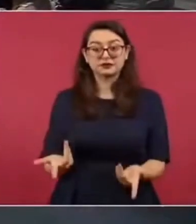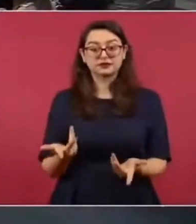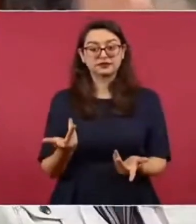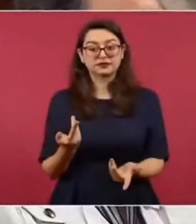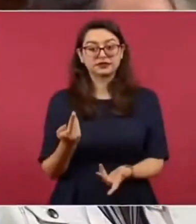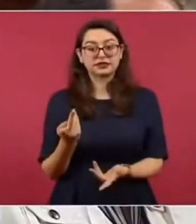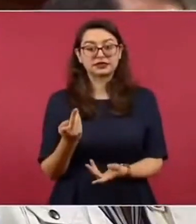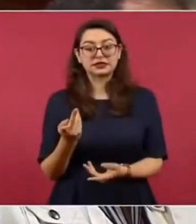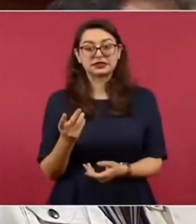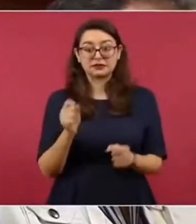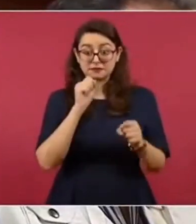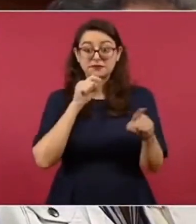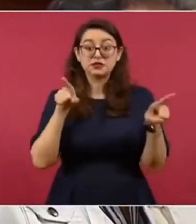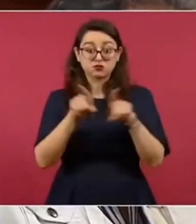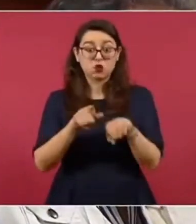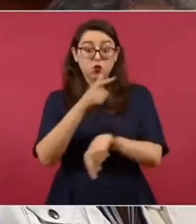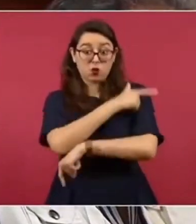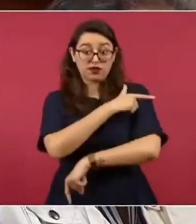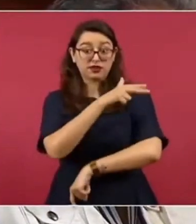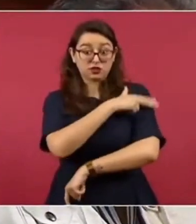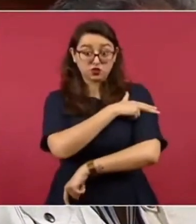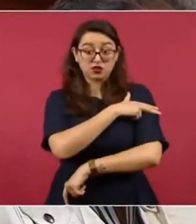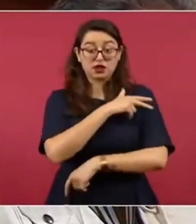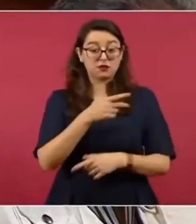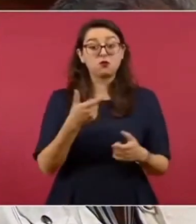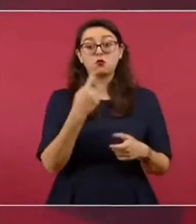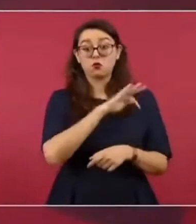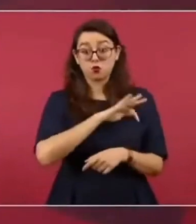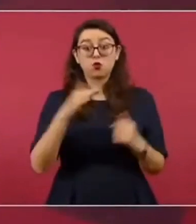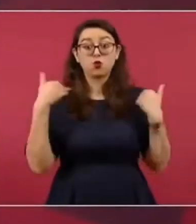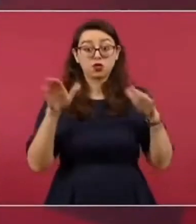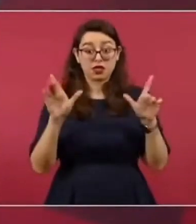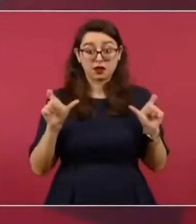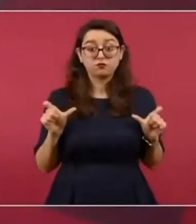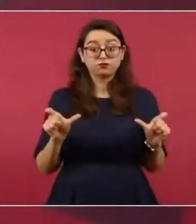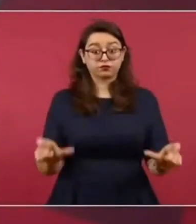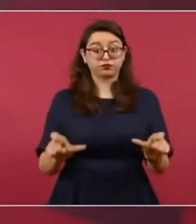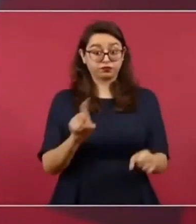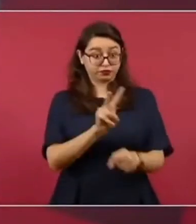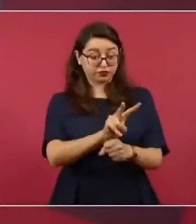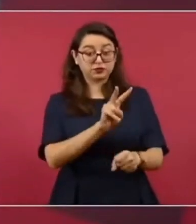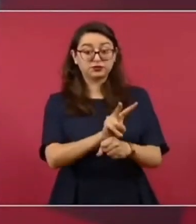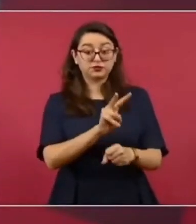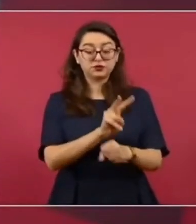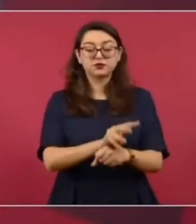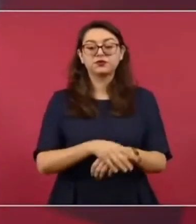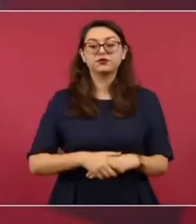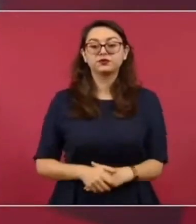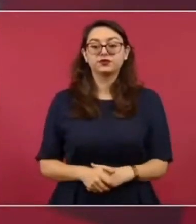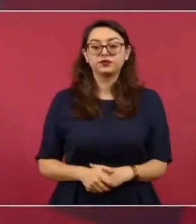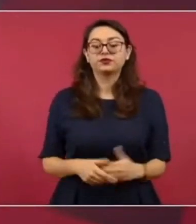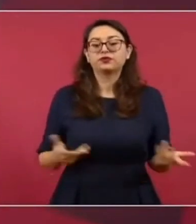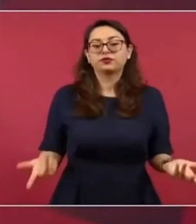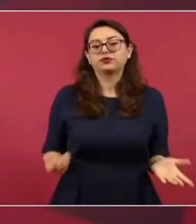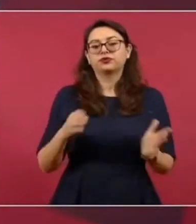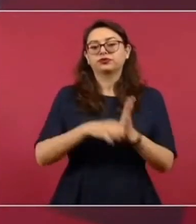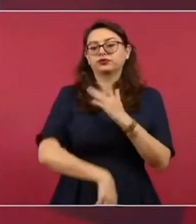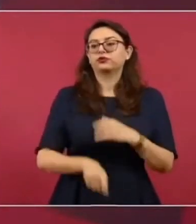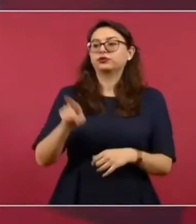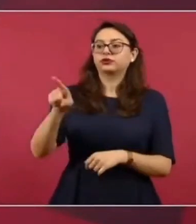en la Guardia Nacional. Estamos defendiendo ahora el Parque Jaguar